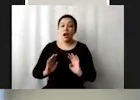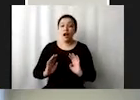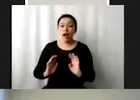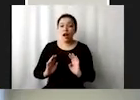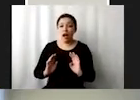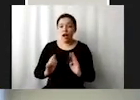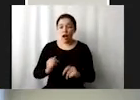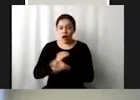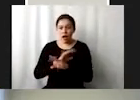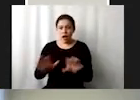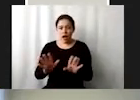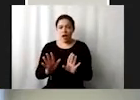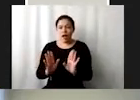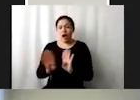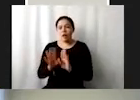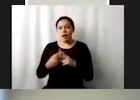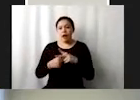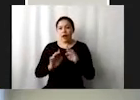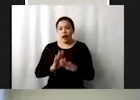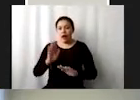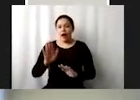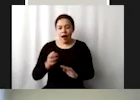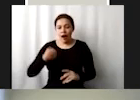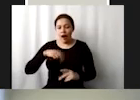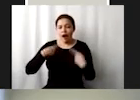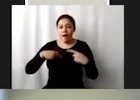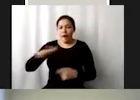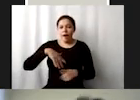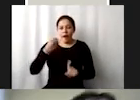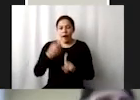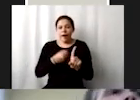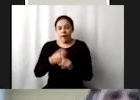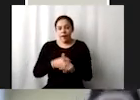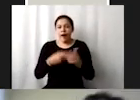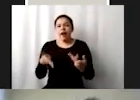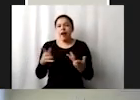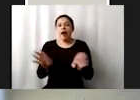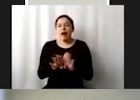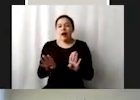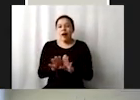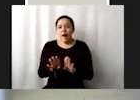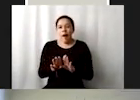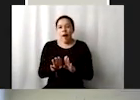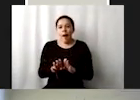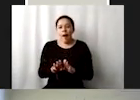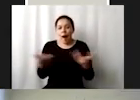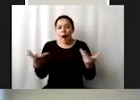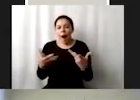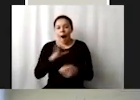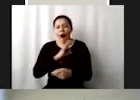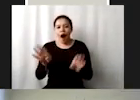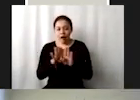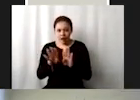hemos dado el paso somos una ciudadanía activa pero ¿cómo vamos a ejecutar? ¿cómo vamos a instrumentalizar? ¿cómo lo podemos hacer? pues